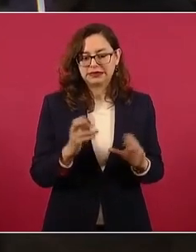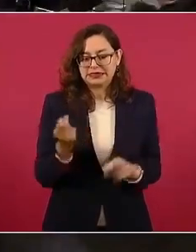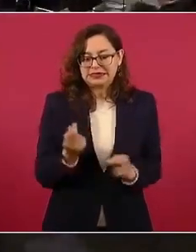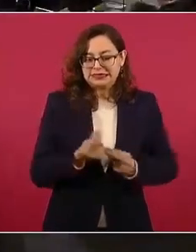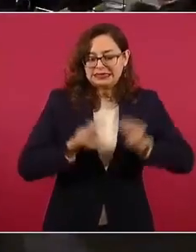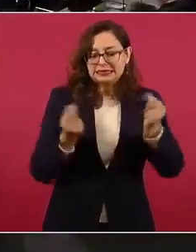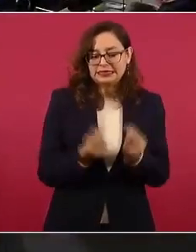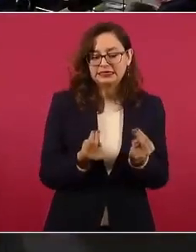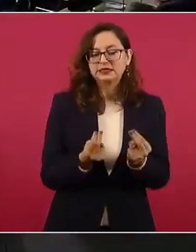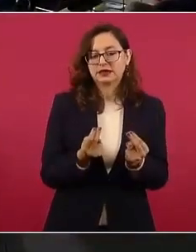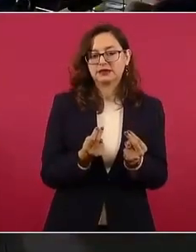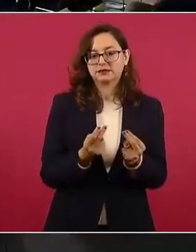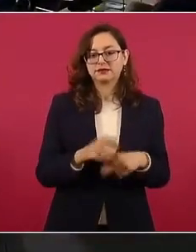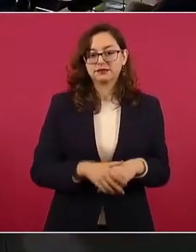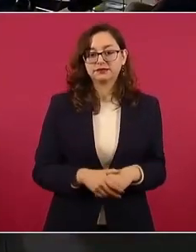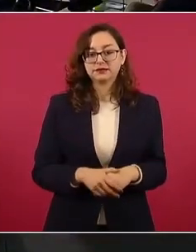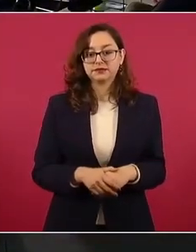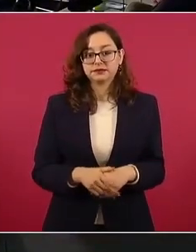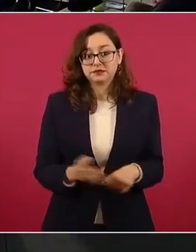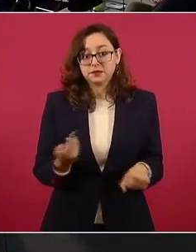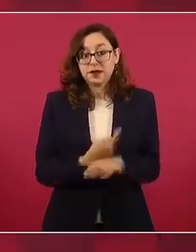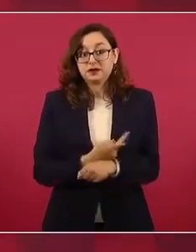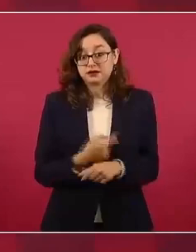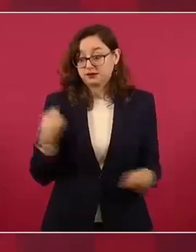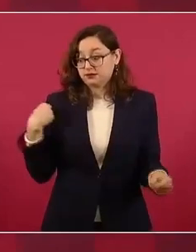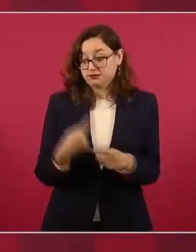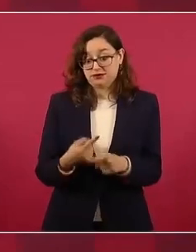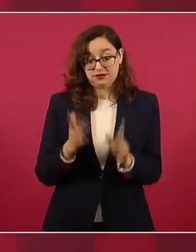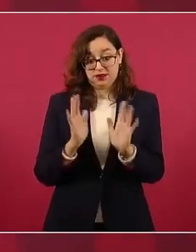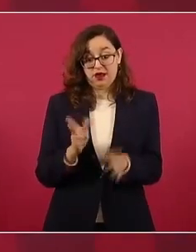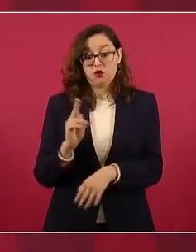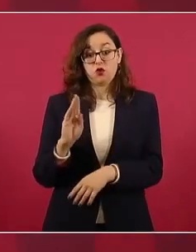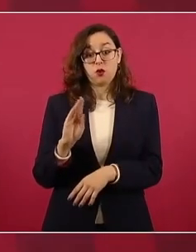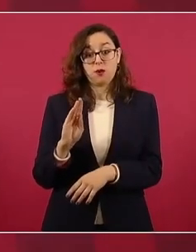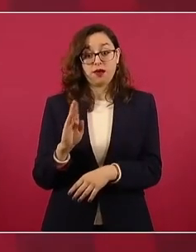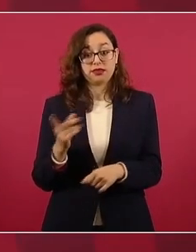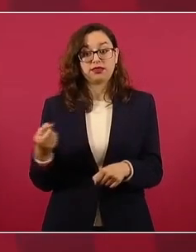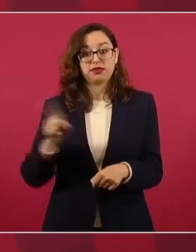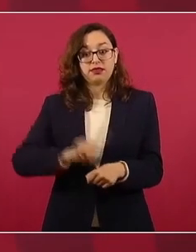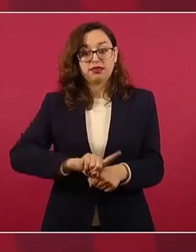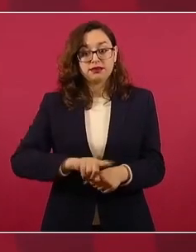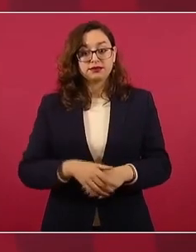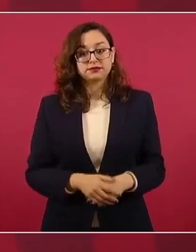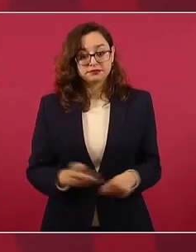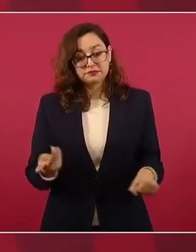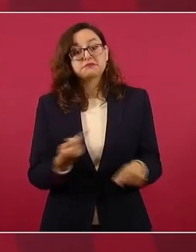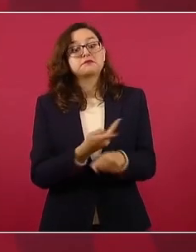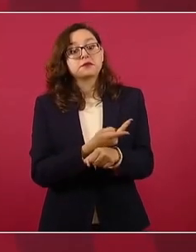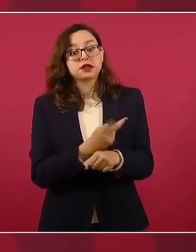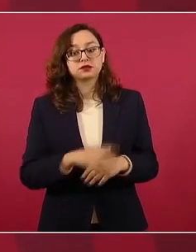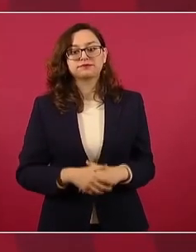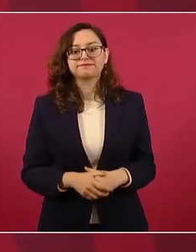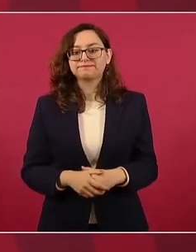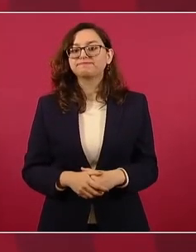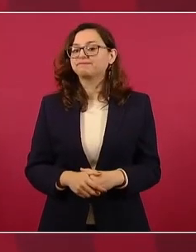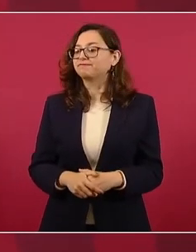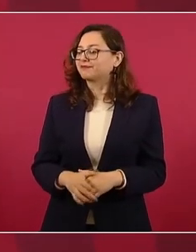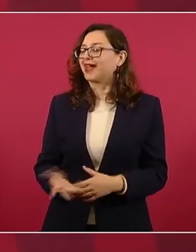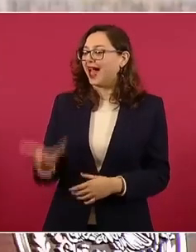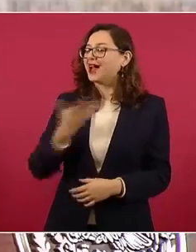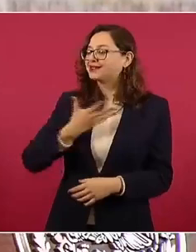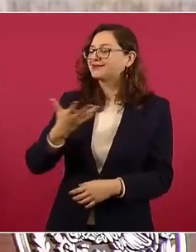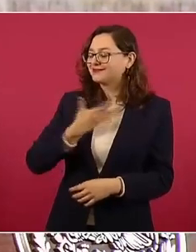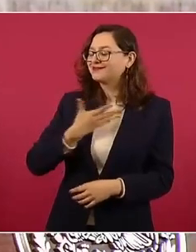¿Qué es lo que va a pasar? Ya se tiene ya una propuesta. Va a pertenecer esta empresa